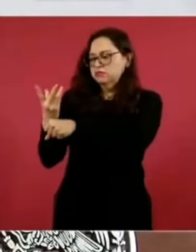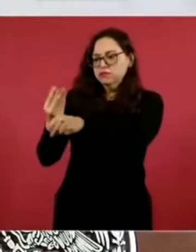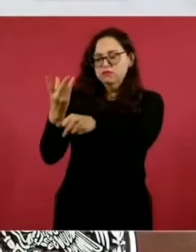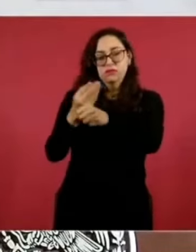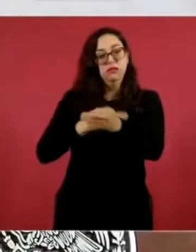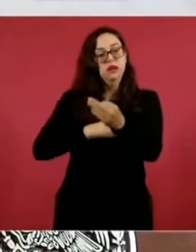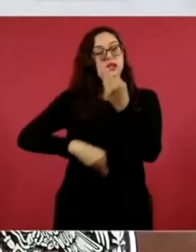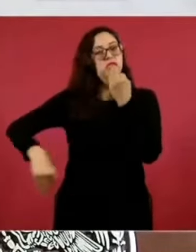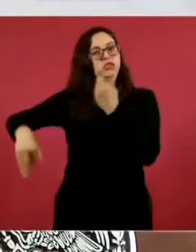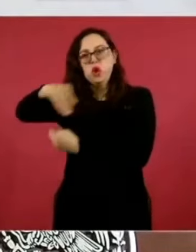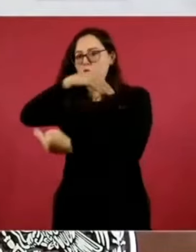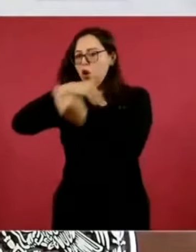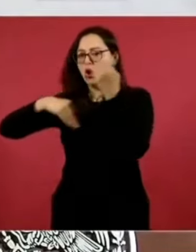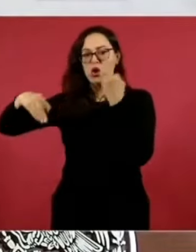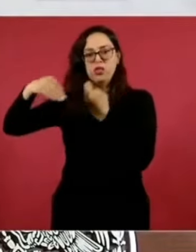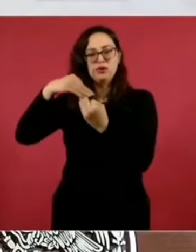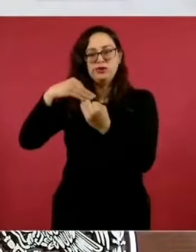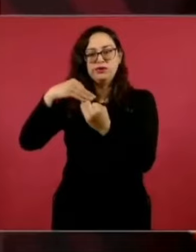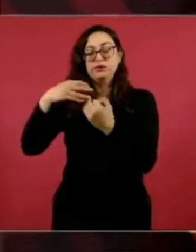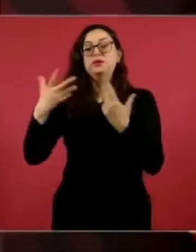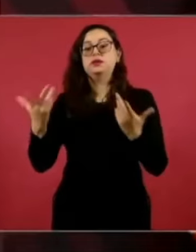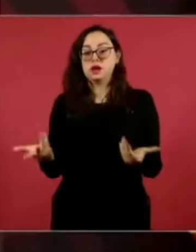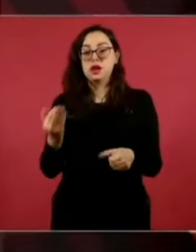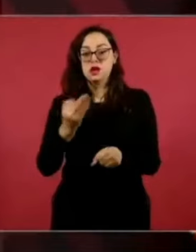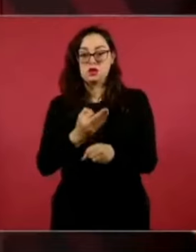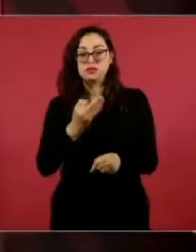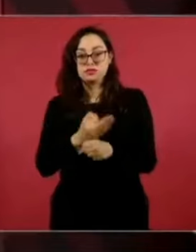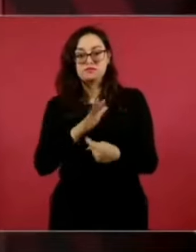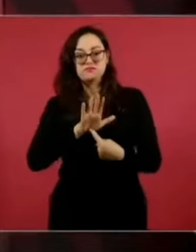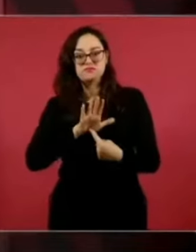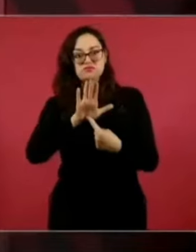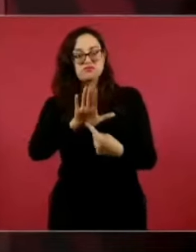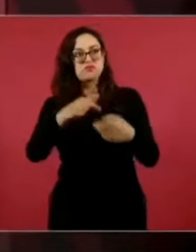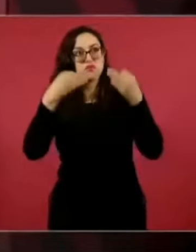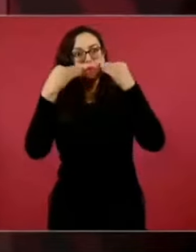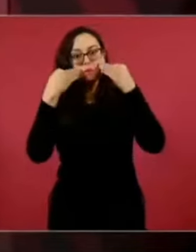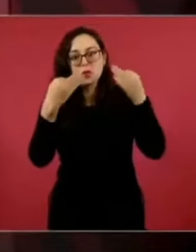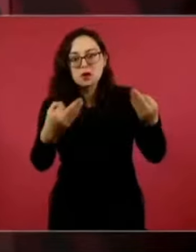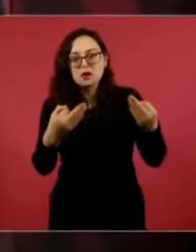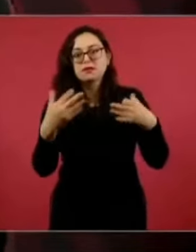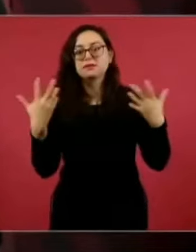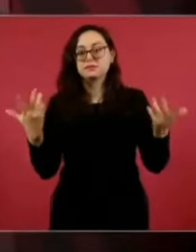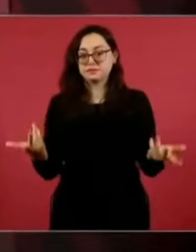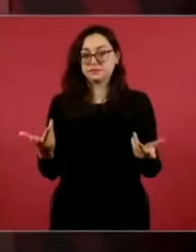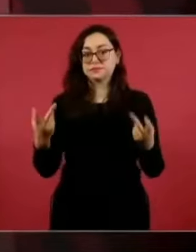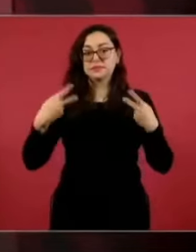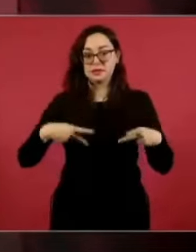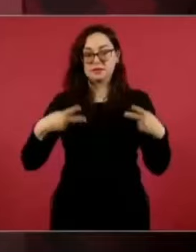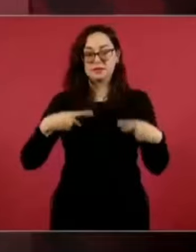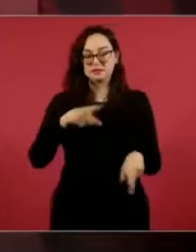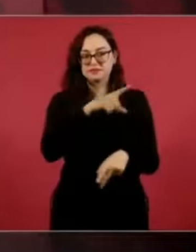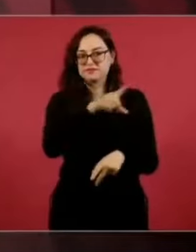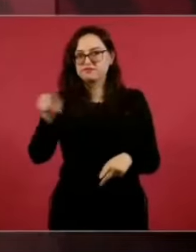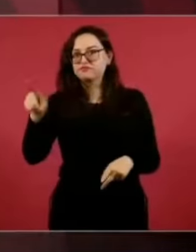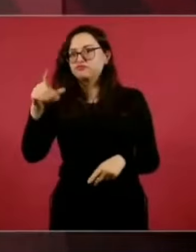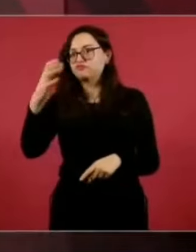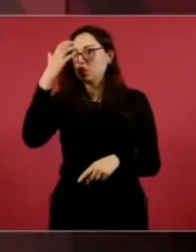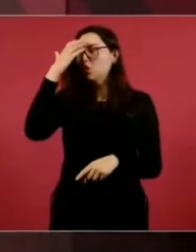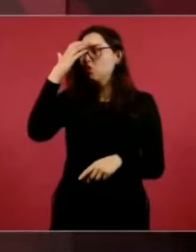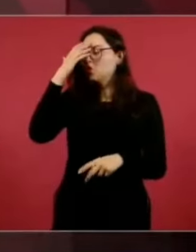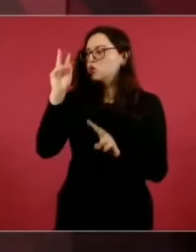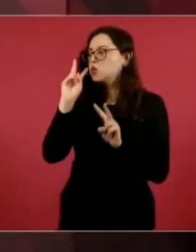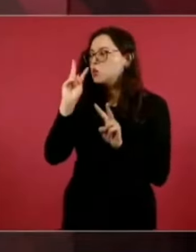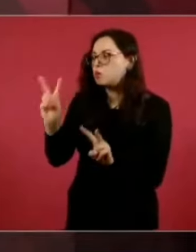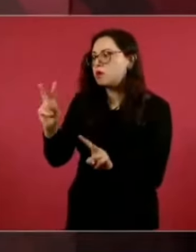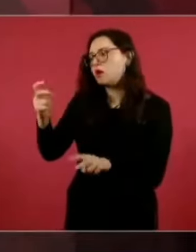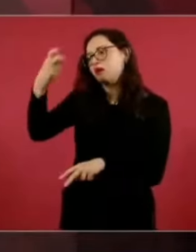constatarlo y nos da mucho gusto que la gente, no sólo en la Ciudad de México, sino en